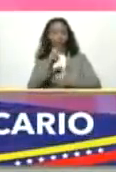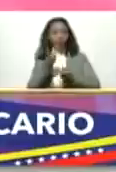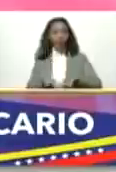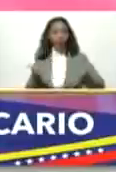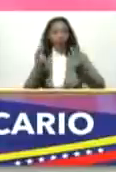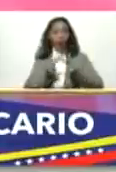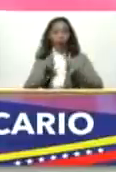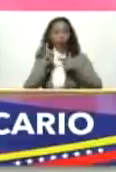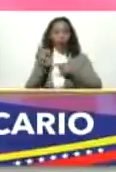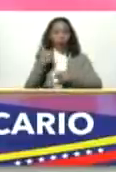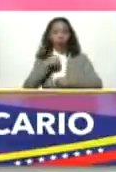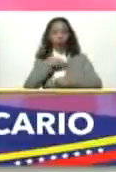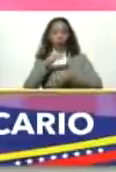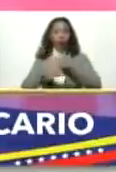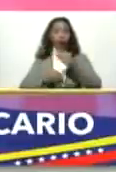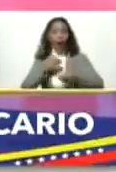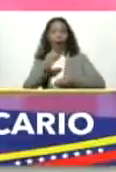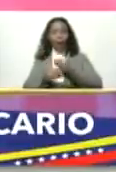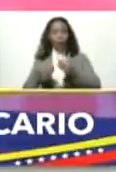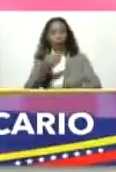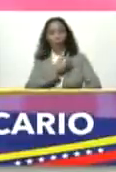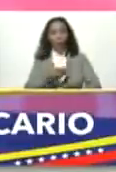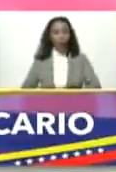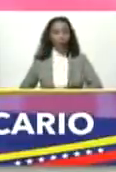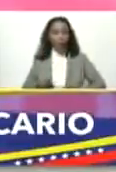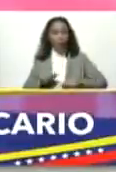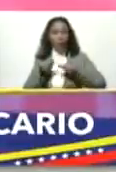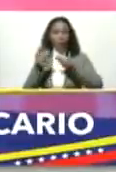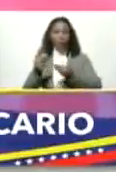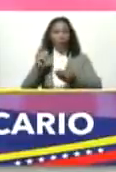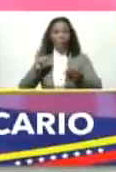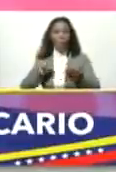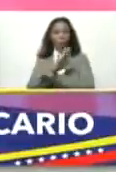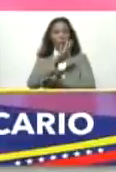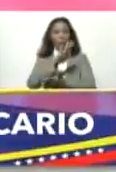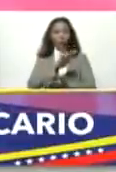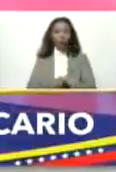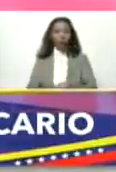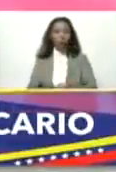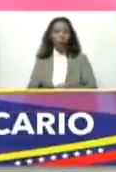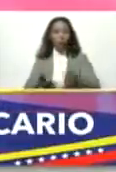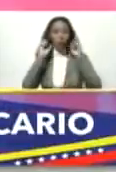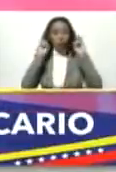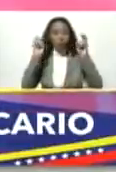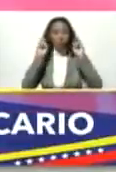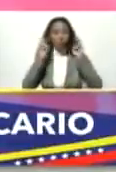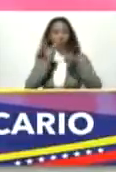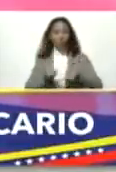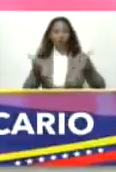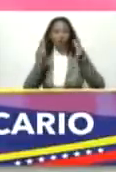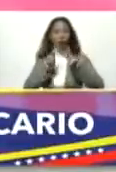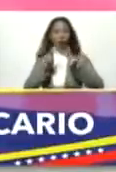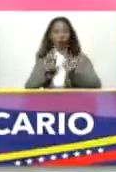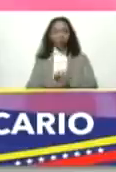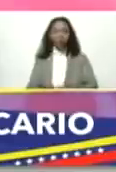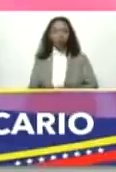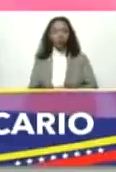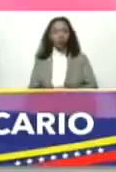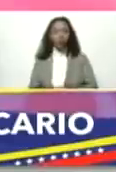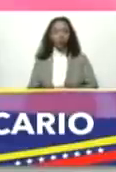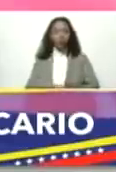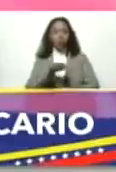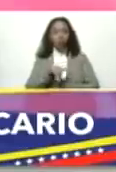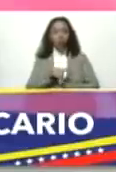estamos creando y el presidente le ha dado impulso a un título de valor llamado Valoren donde los